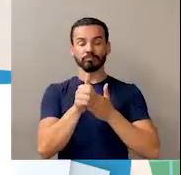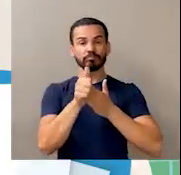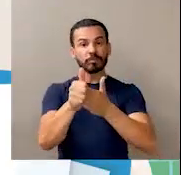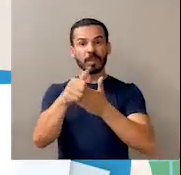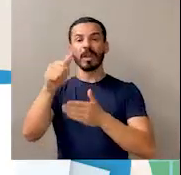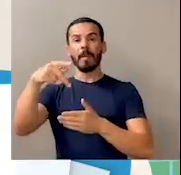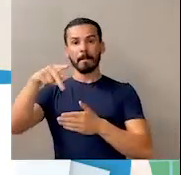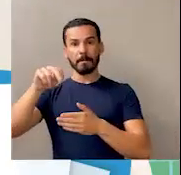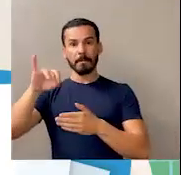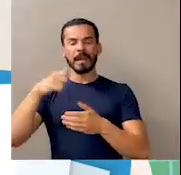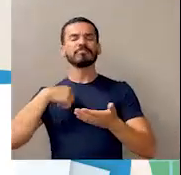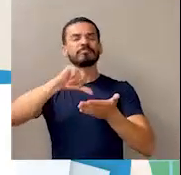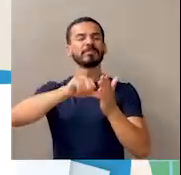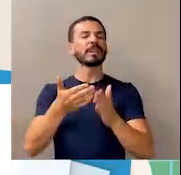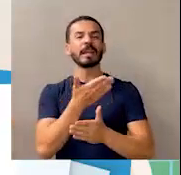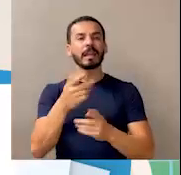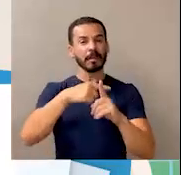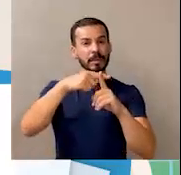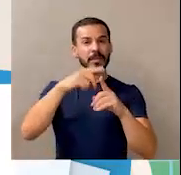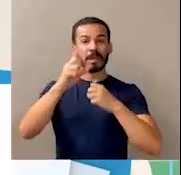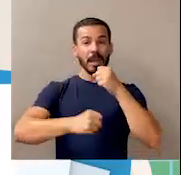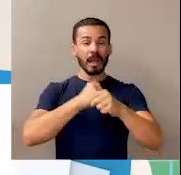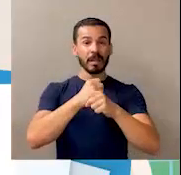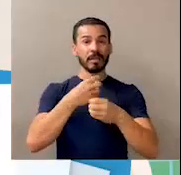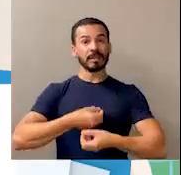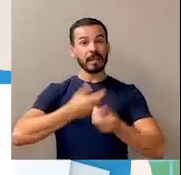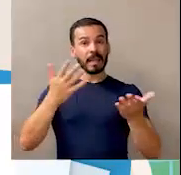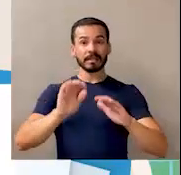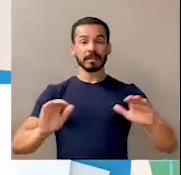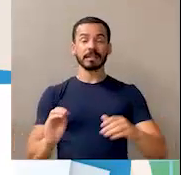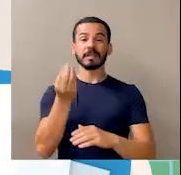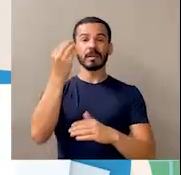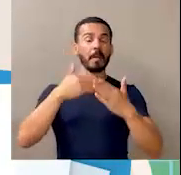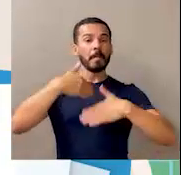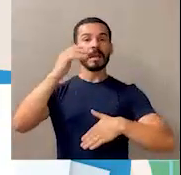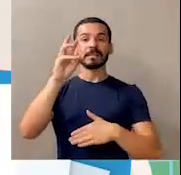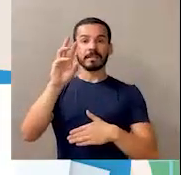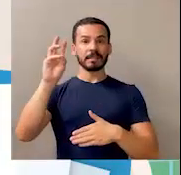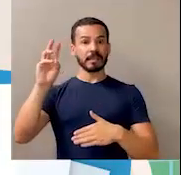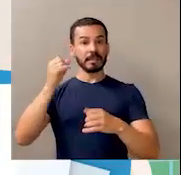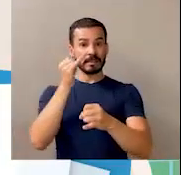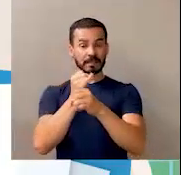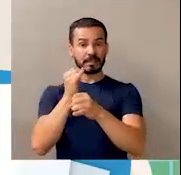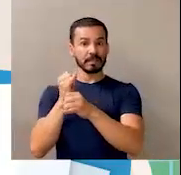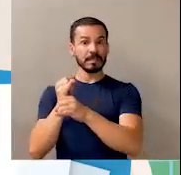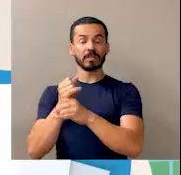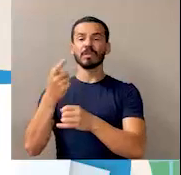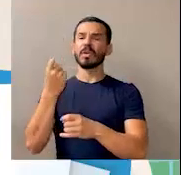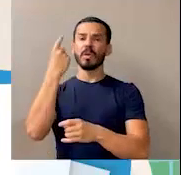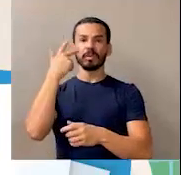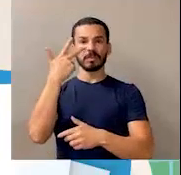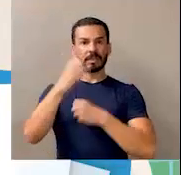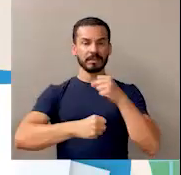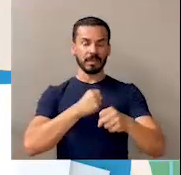presidencia del PANI, podemos destacar la medición anual del gasto en niñez y adolescencia de más de 66 instituciones en los